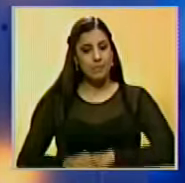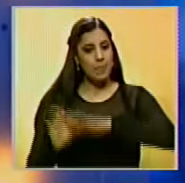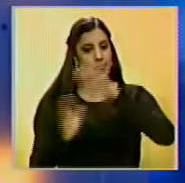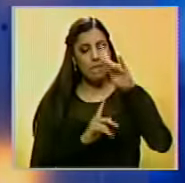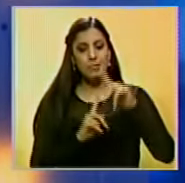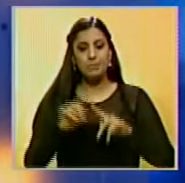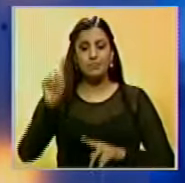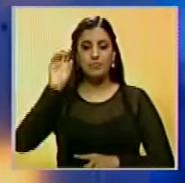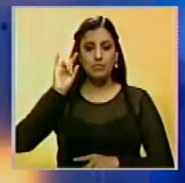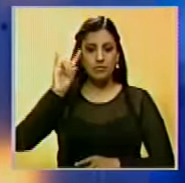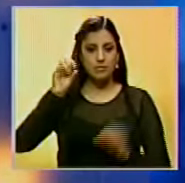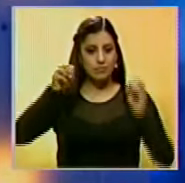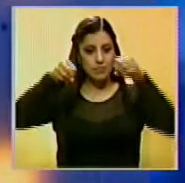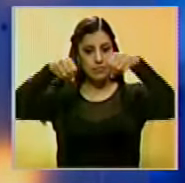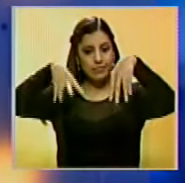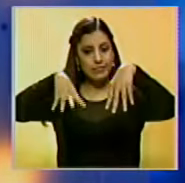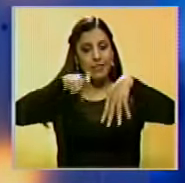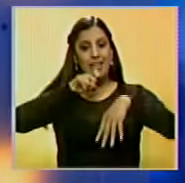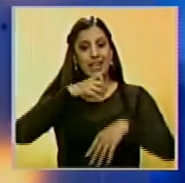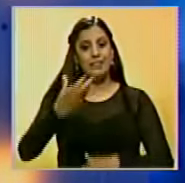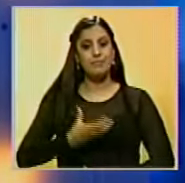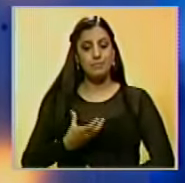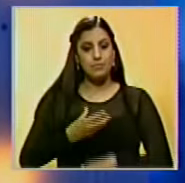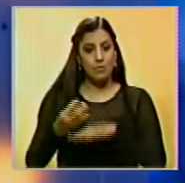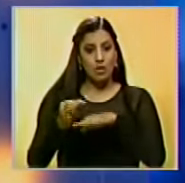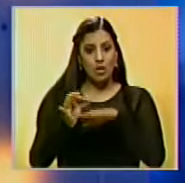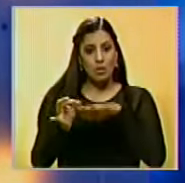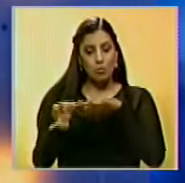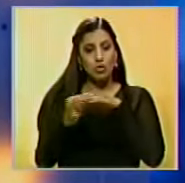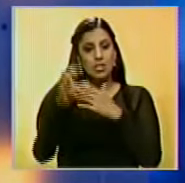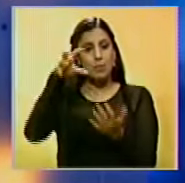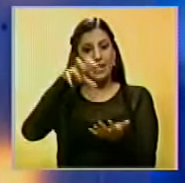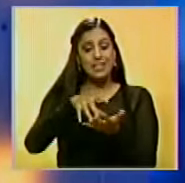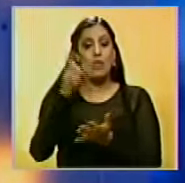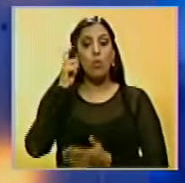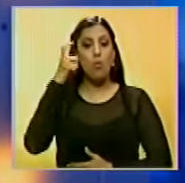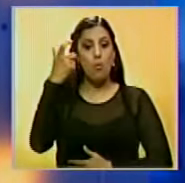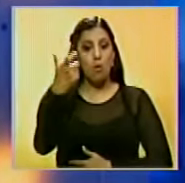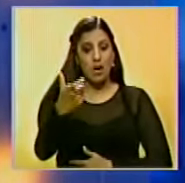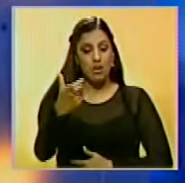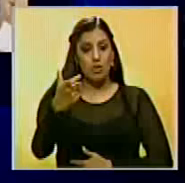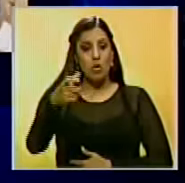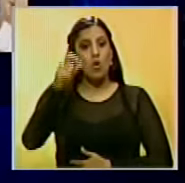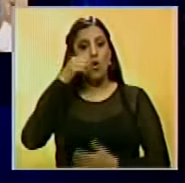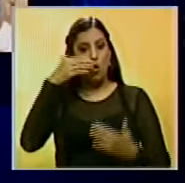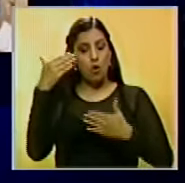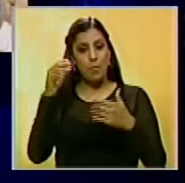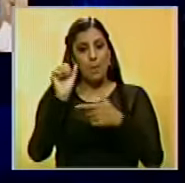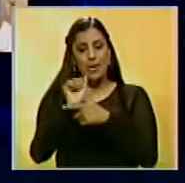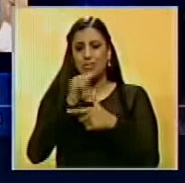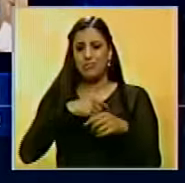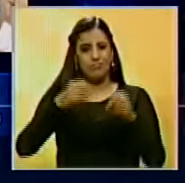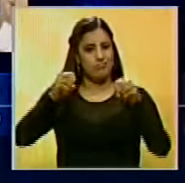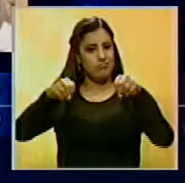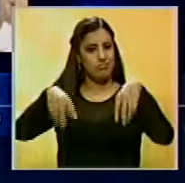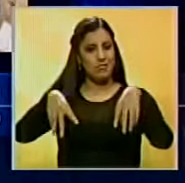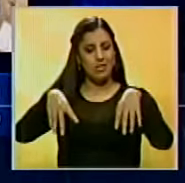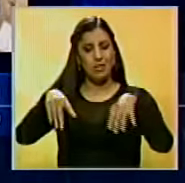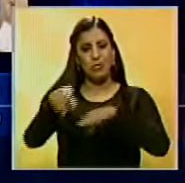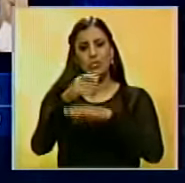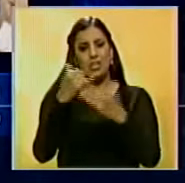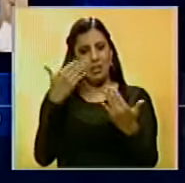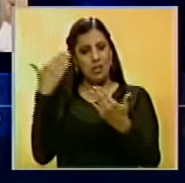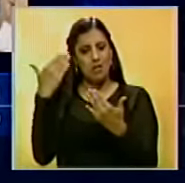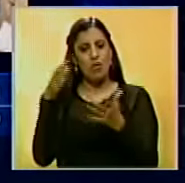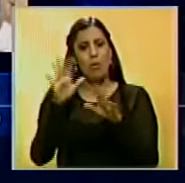Este lunes renunció a su cargo el alcalde del municipio del Socorro del Estado Huarico, Omar Álvarez. El oficialista presentó su carta de renuncia a la